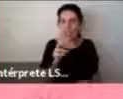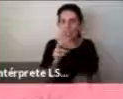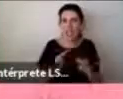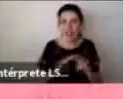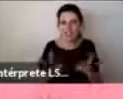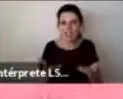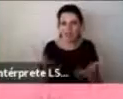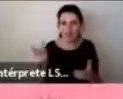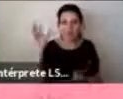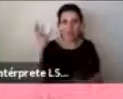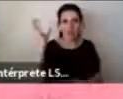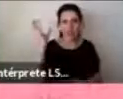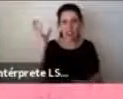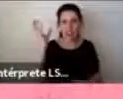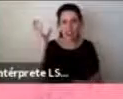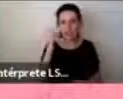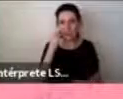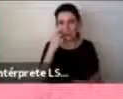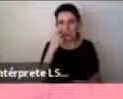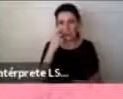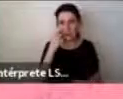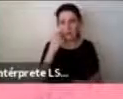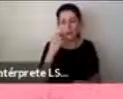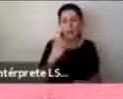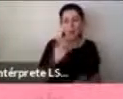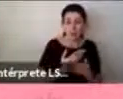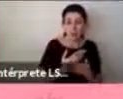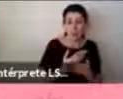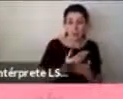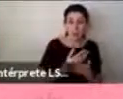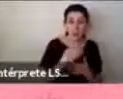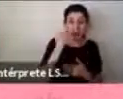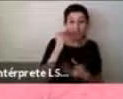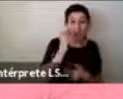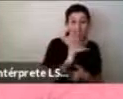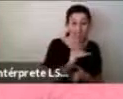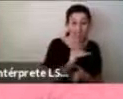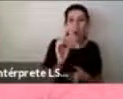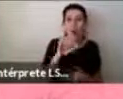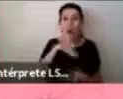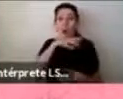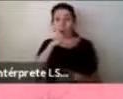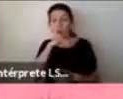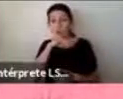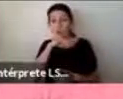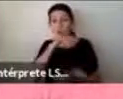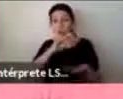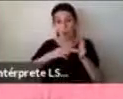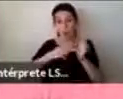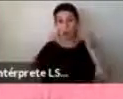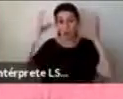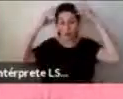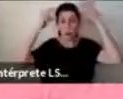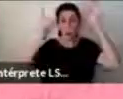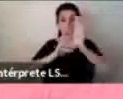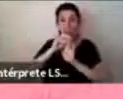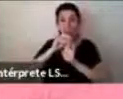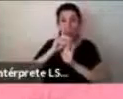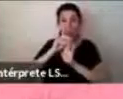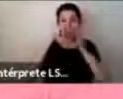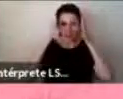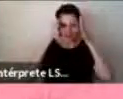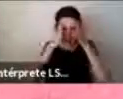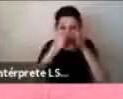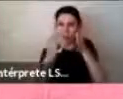hablando de un niño o un adulto que tiene un trastorno de neuro desarrollo no nos podemos centrar en eso porque también está generando un